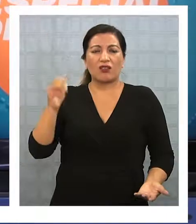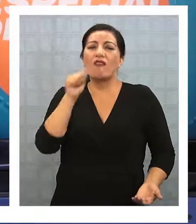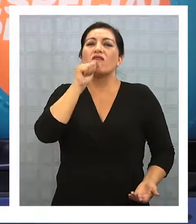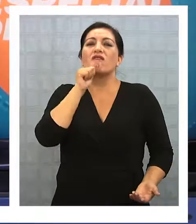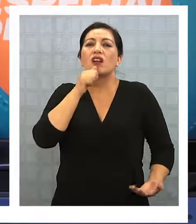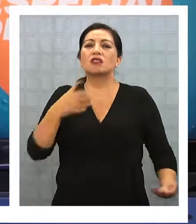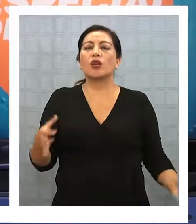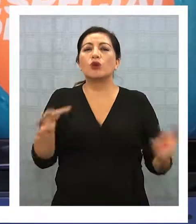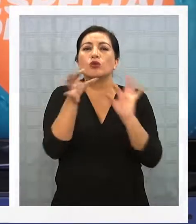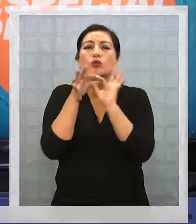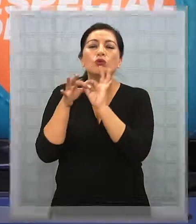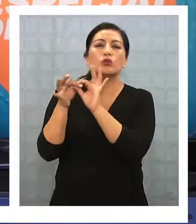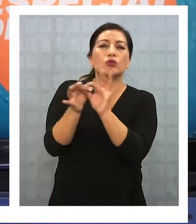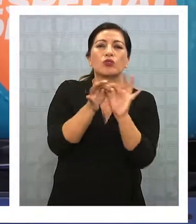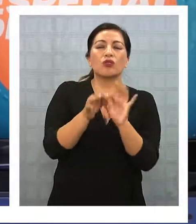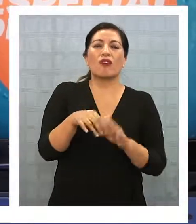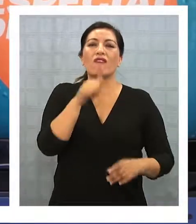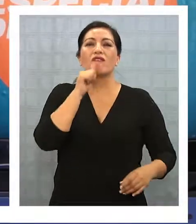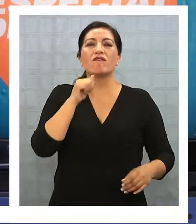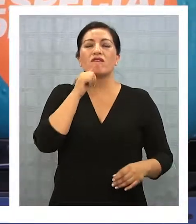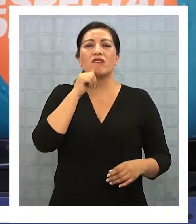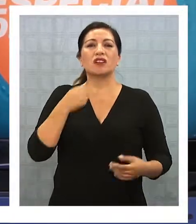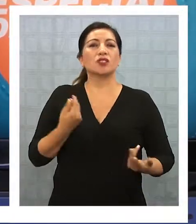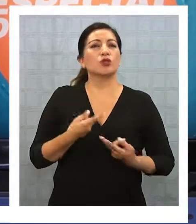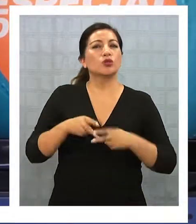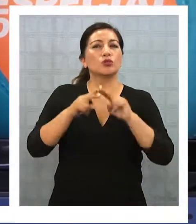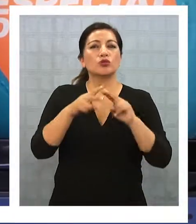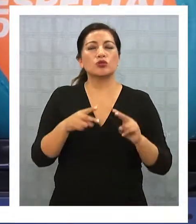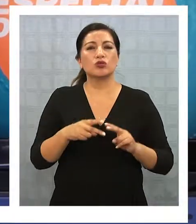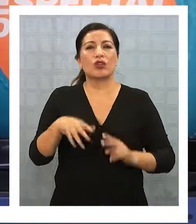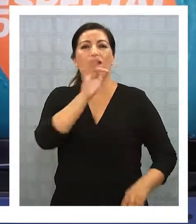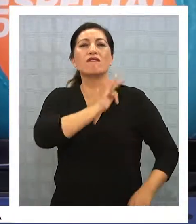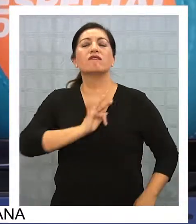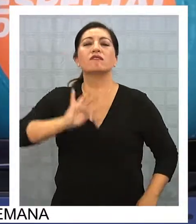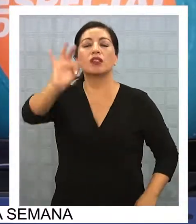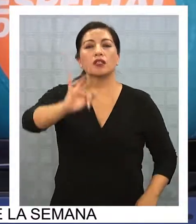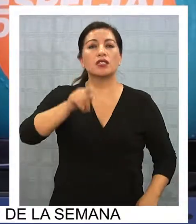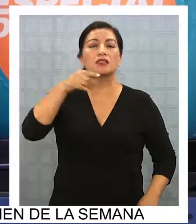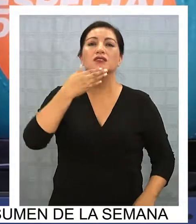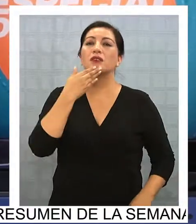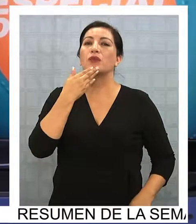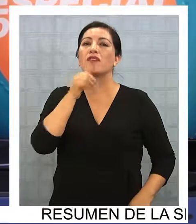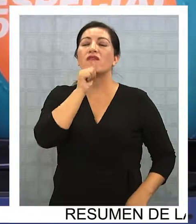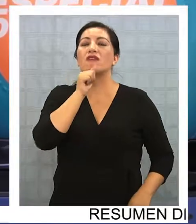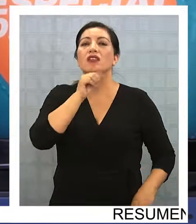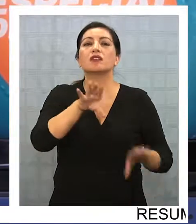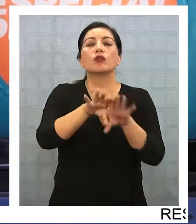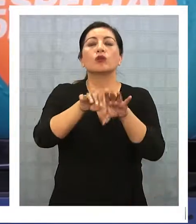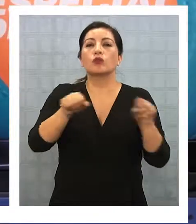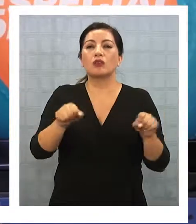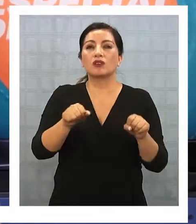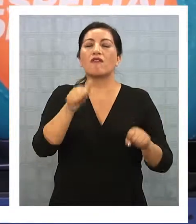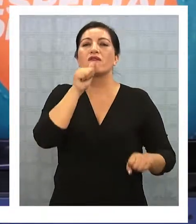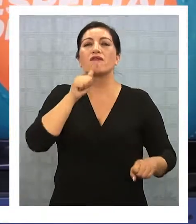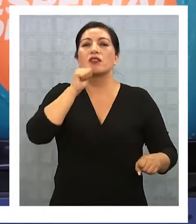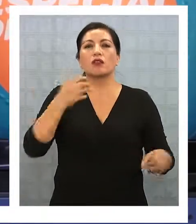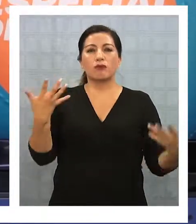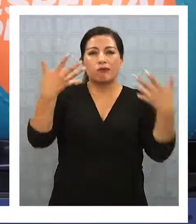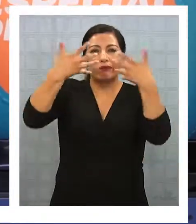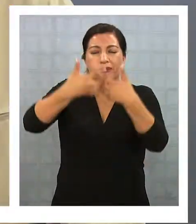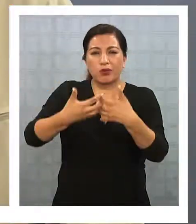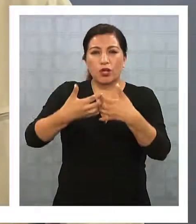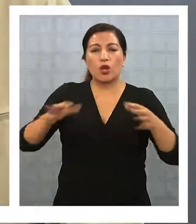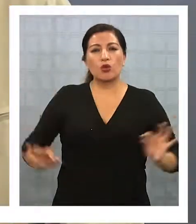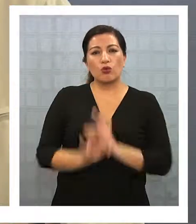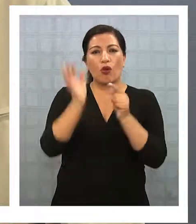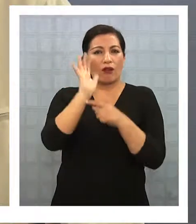partidos donde no hay complicidad de partidos donde no hay construcción de lealtad y de partidos que más que nada fueron un acuerdo programático pero no fue una verdadera coalición